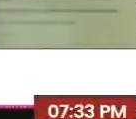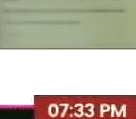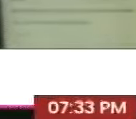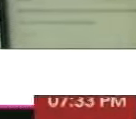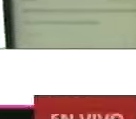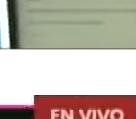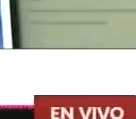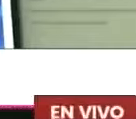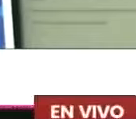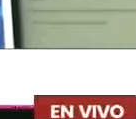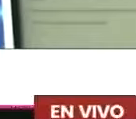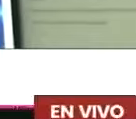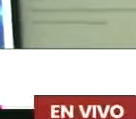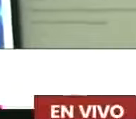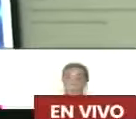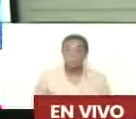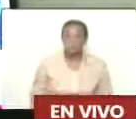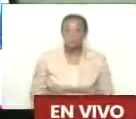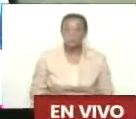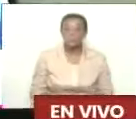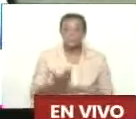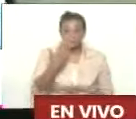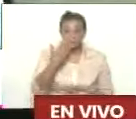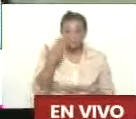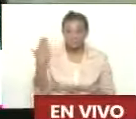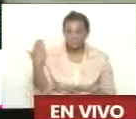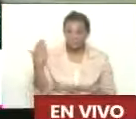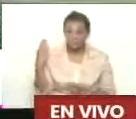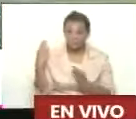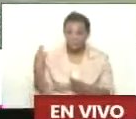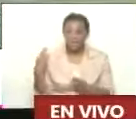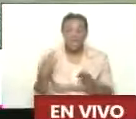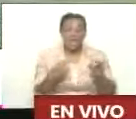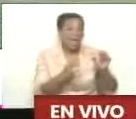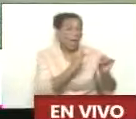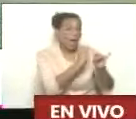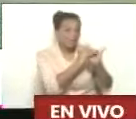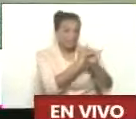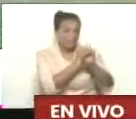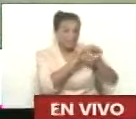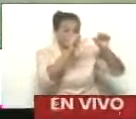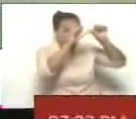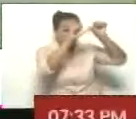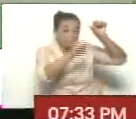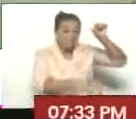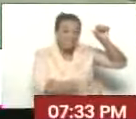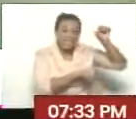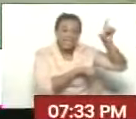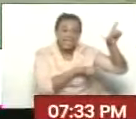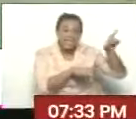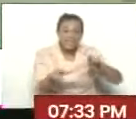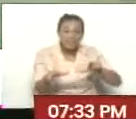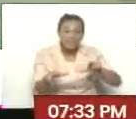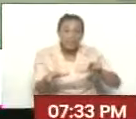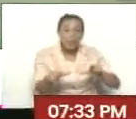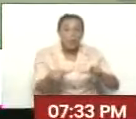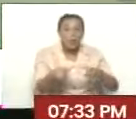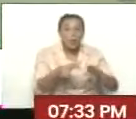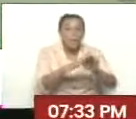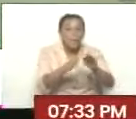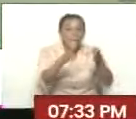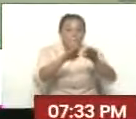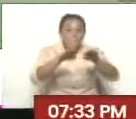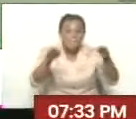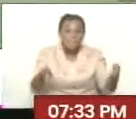listado oficial, a pesar de todas estas tramas. Se publicó el listado oficial de miembros de mesa para las presidenciales. Señor